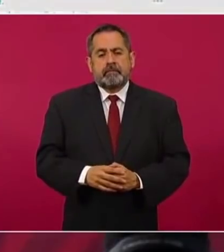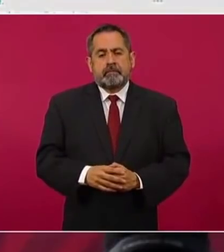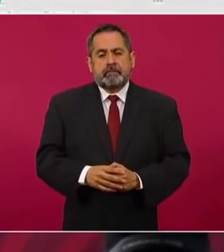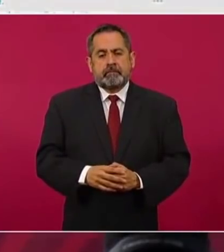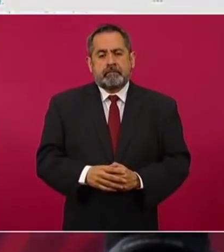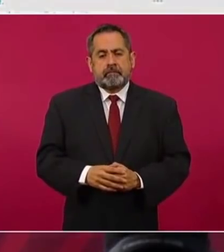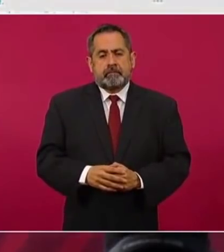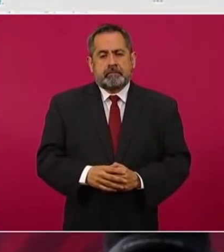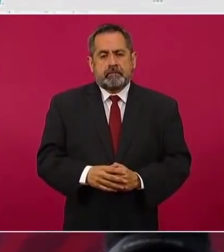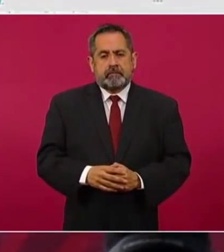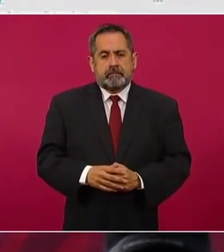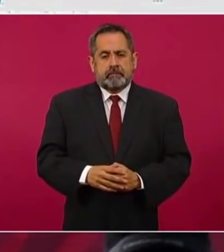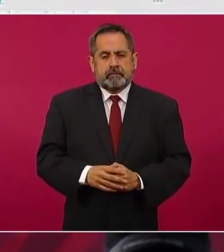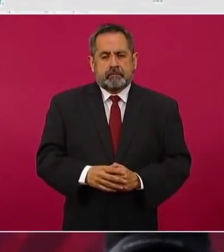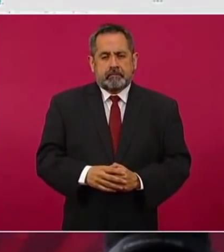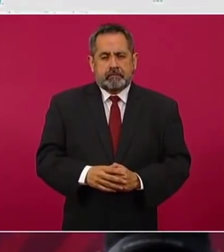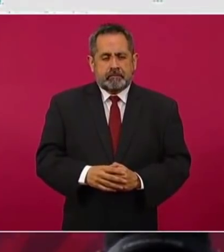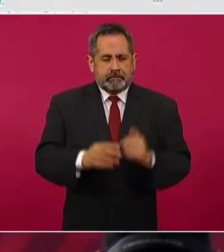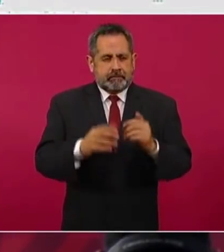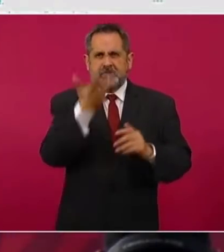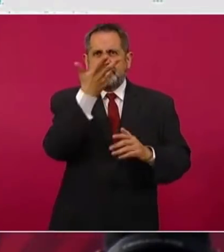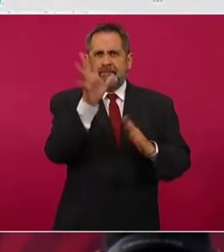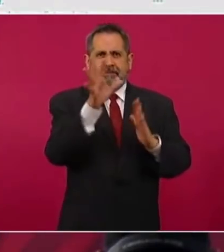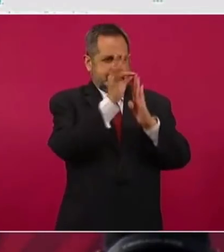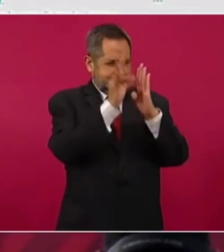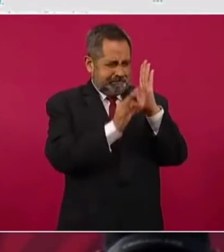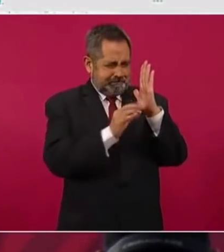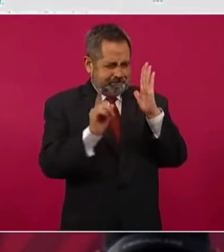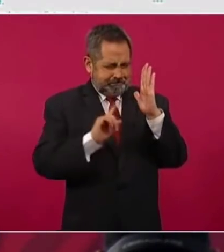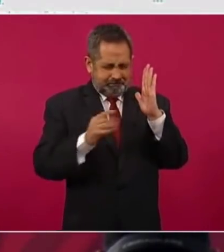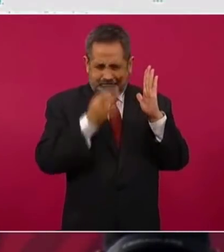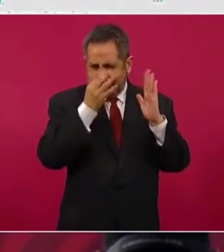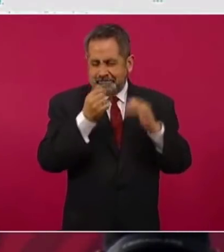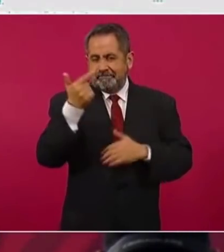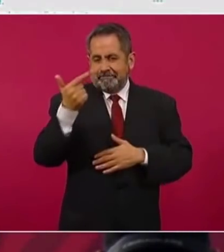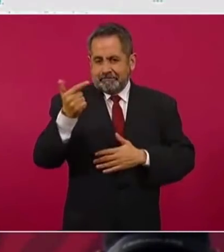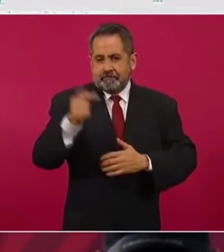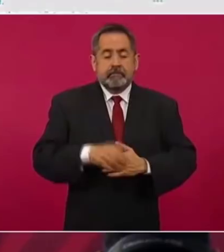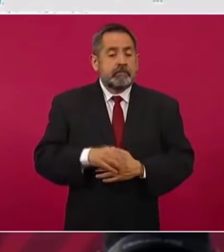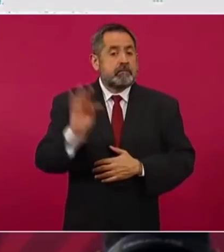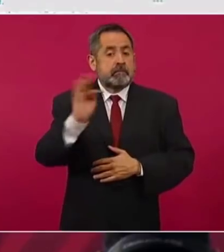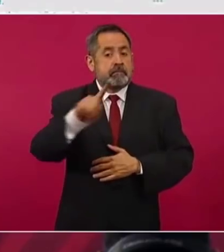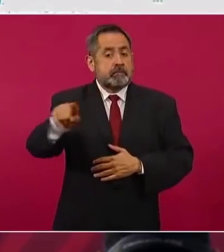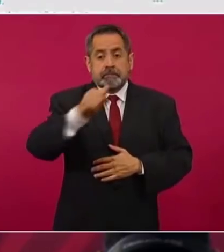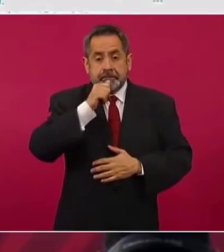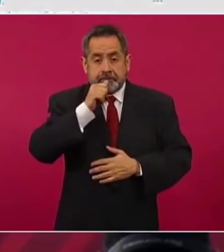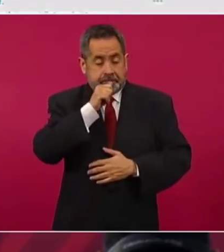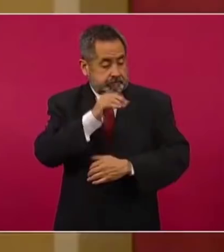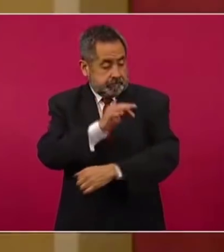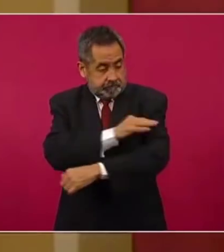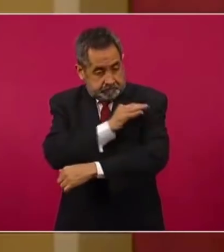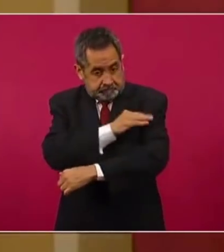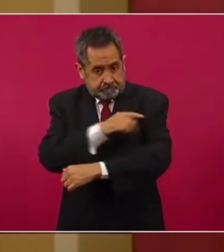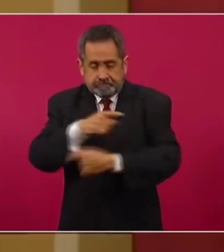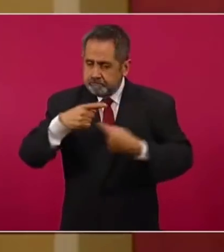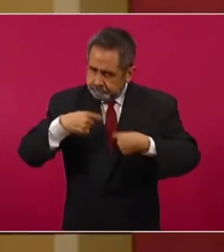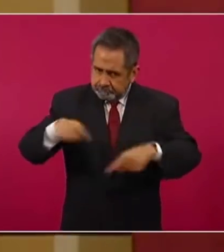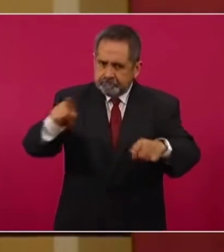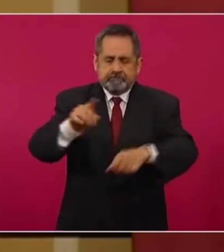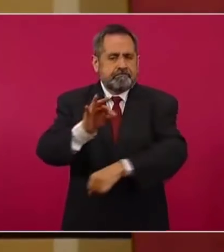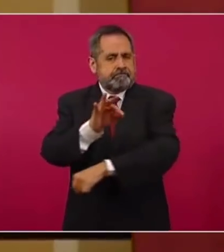No es decálogo, son siete nada más. Si no se han vacunado, vacúnense, vacúnense,